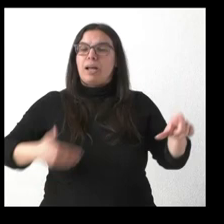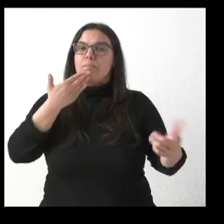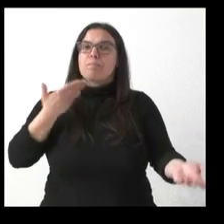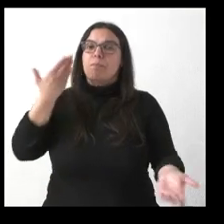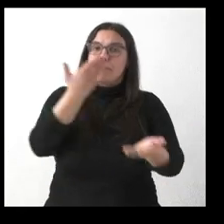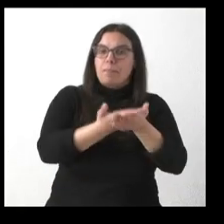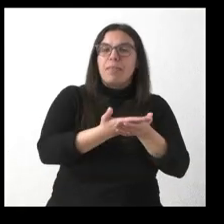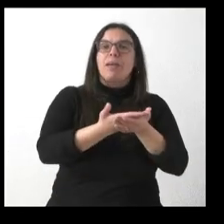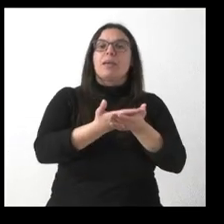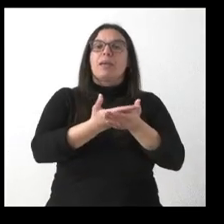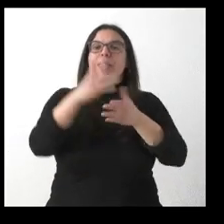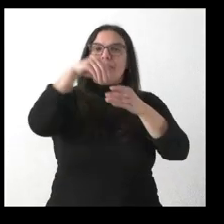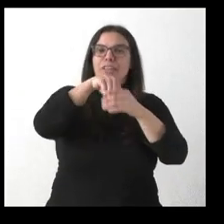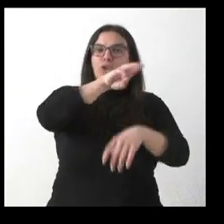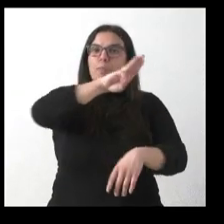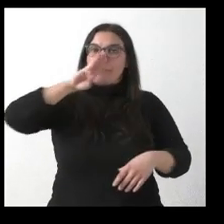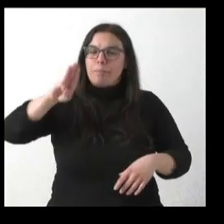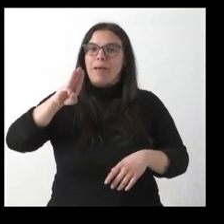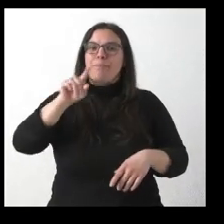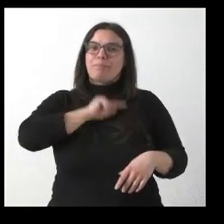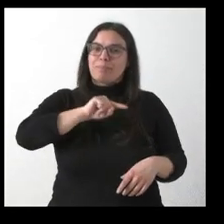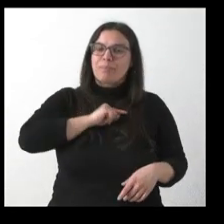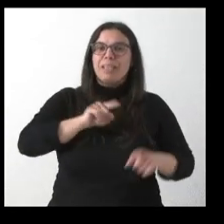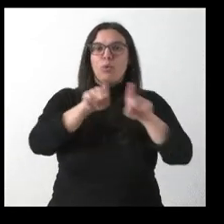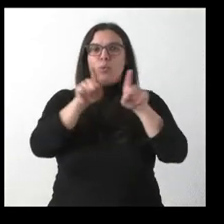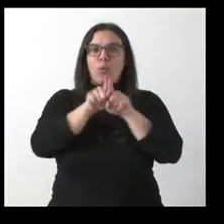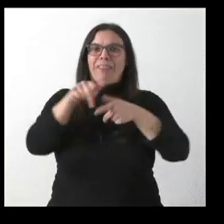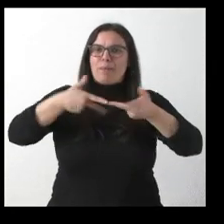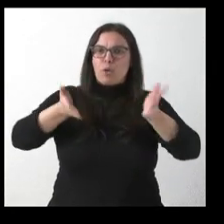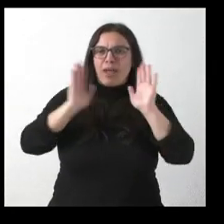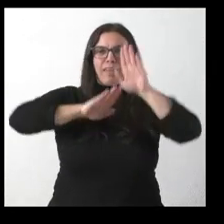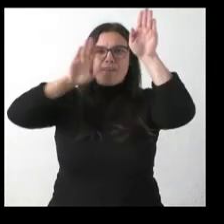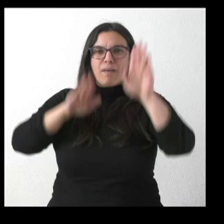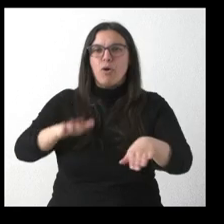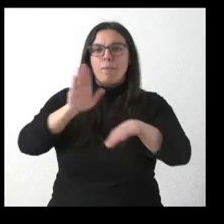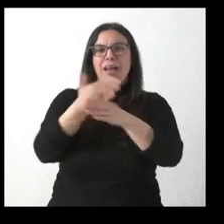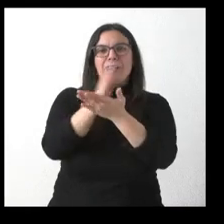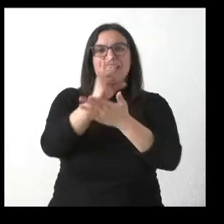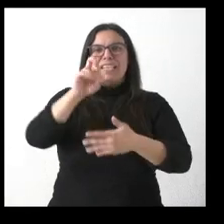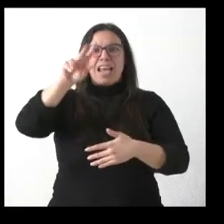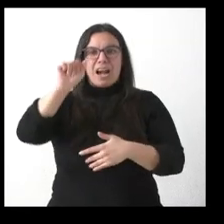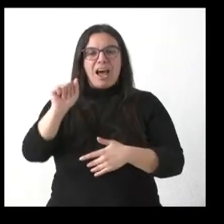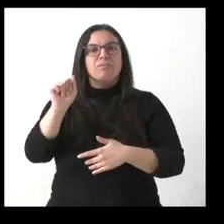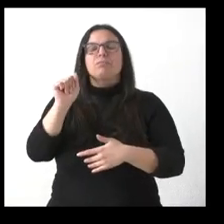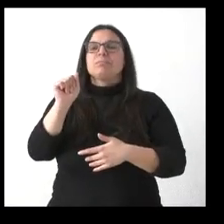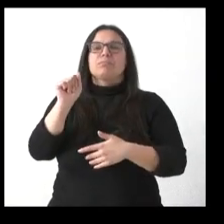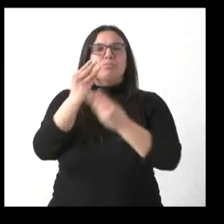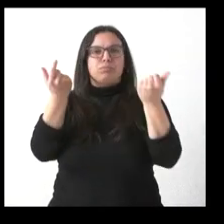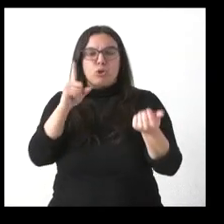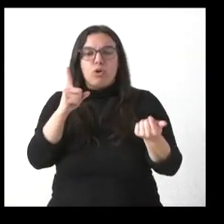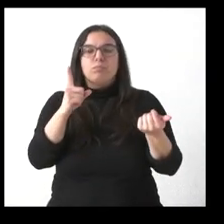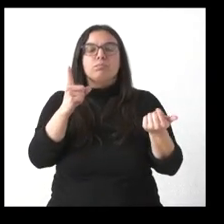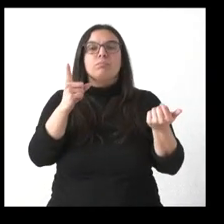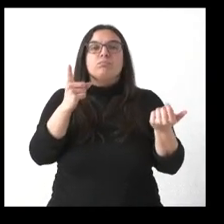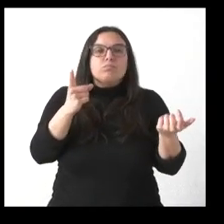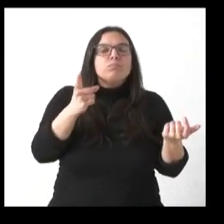del Partido Popular para que no desapareciera el SERLA. Usted ya lo ha dicho en varias ocasiones que estaban dispuestos a pagar una parte. Más allá de eso, no sé si ha habido